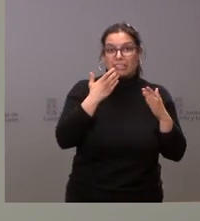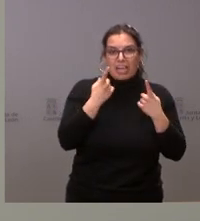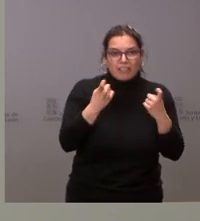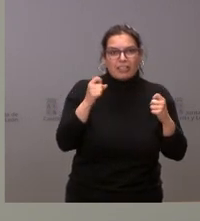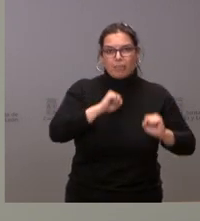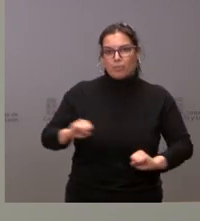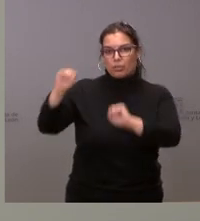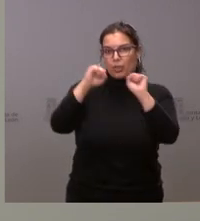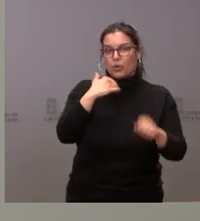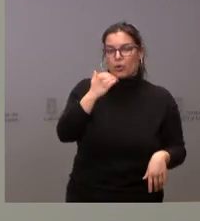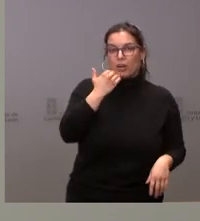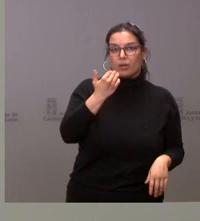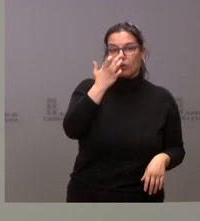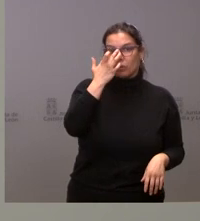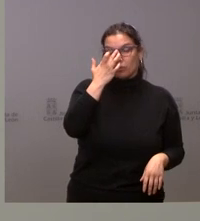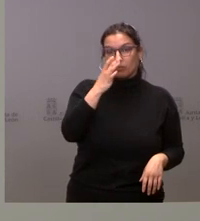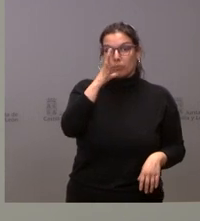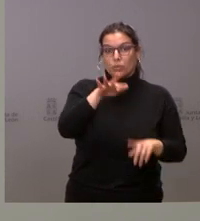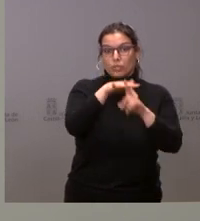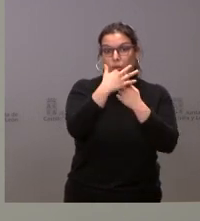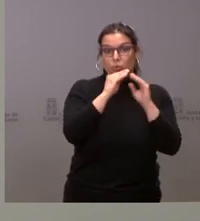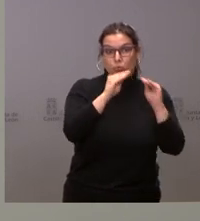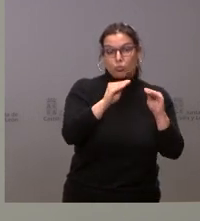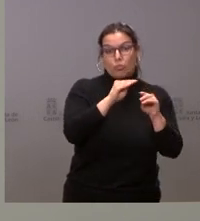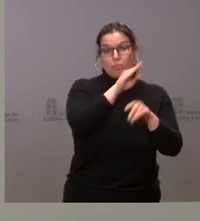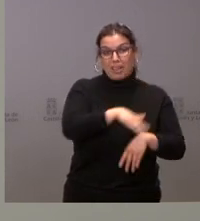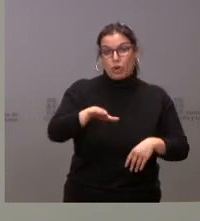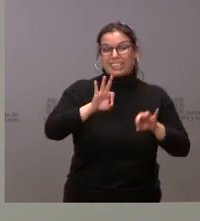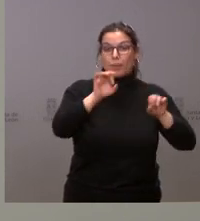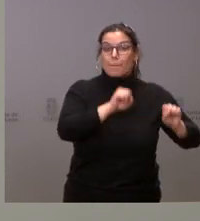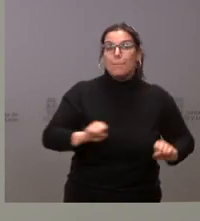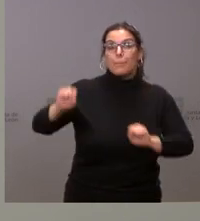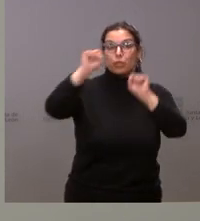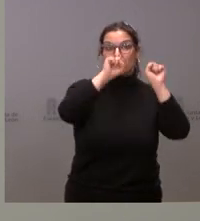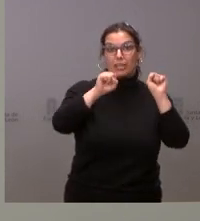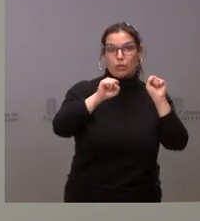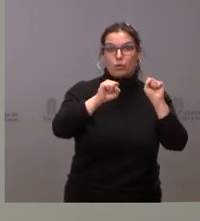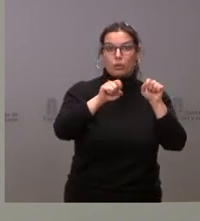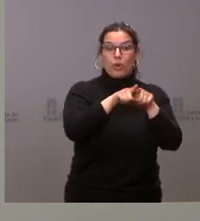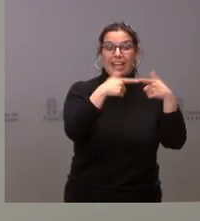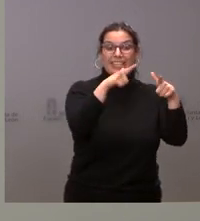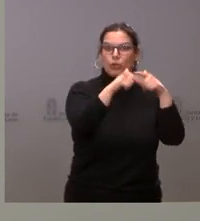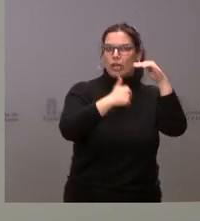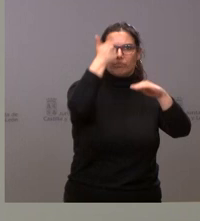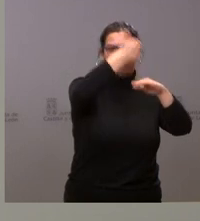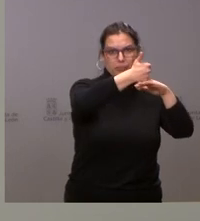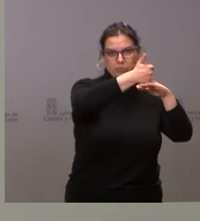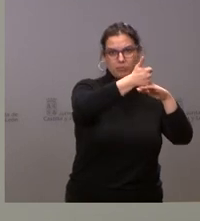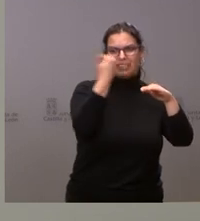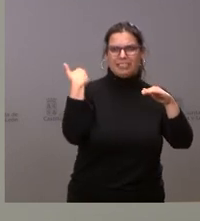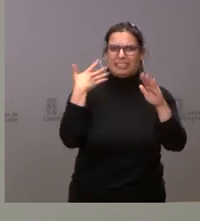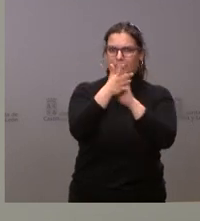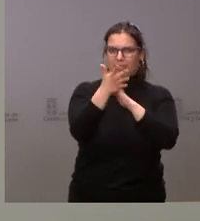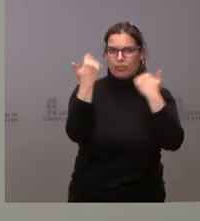protección o la condición legal de menores protegidos, que es de una categoría superior, como ustedes conocen y ya les he comentado en alguna